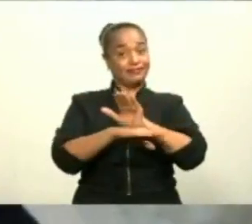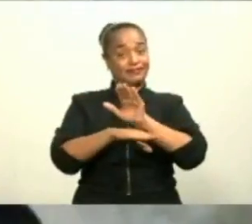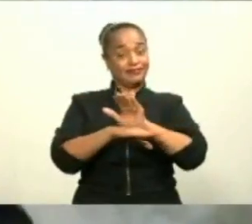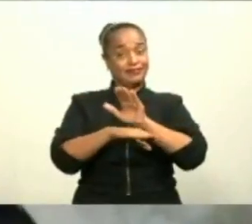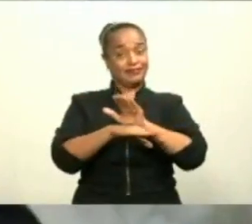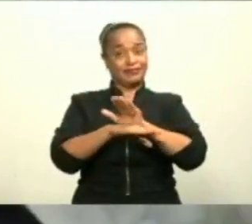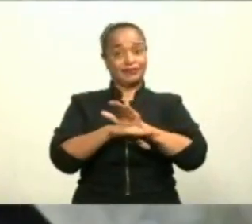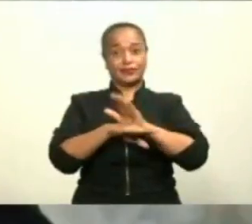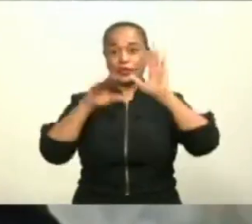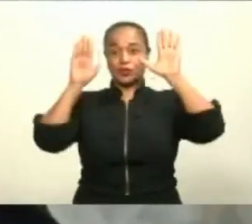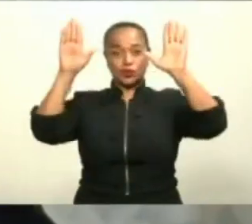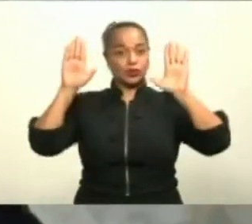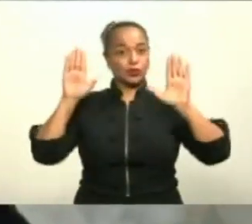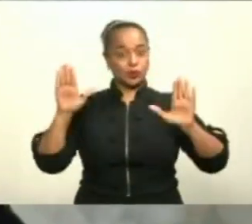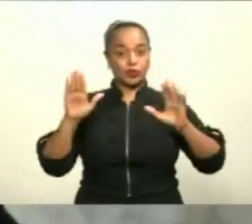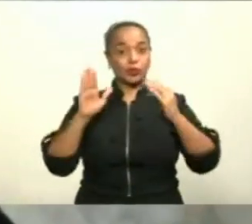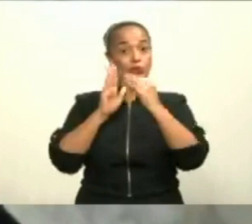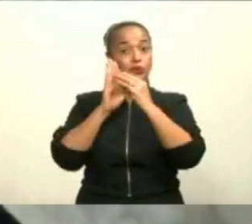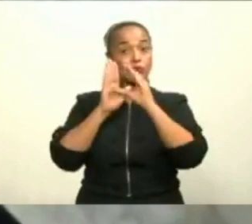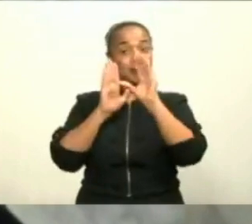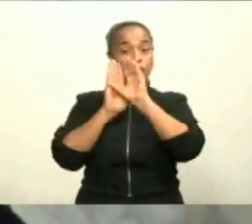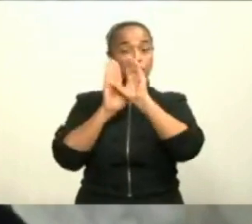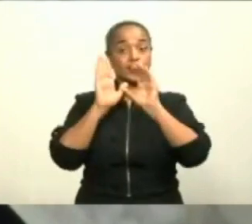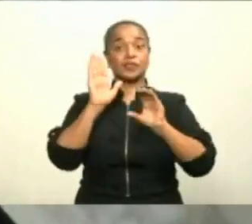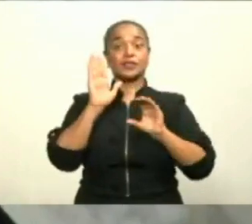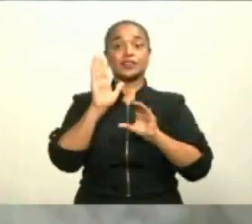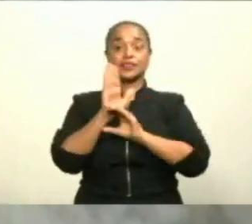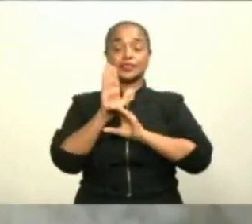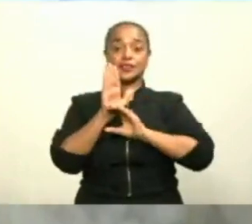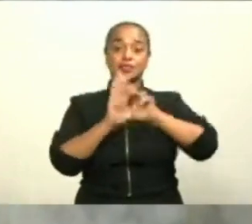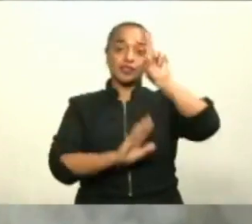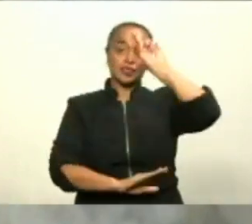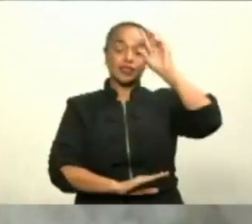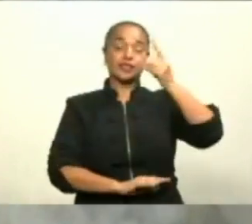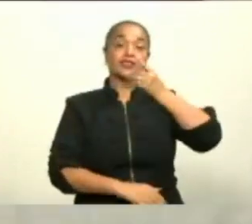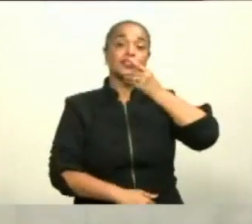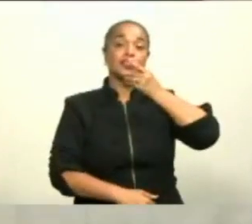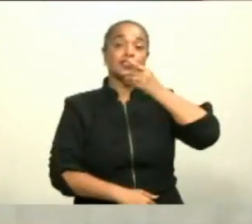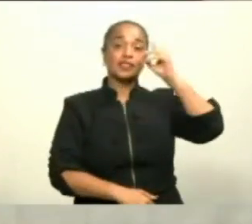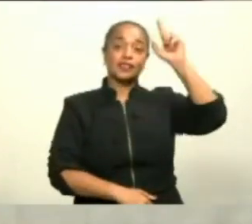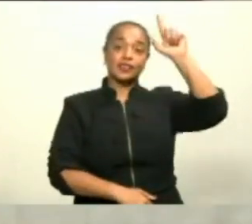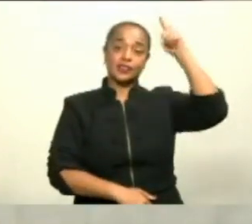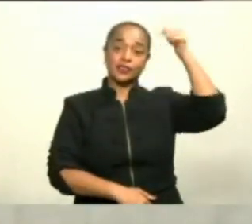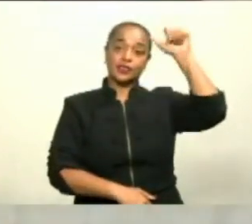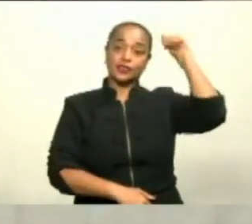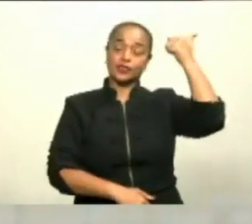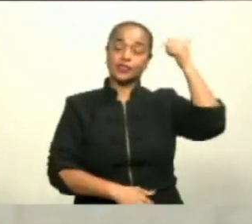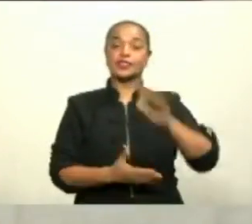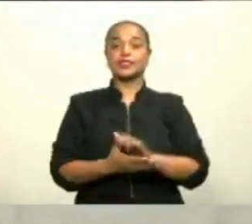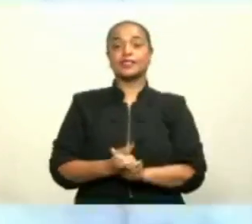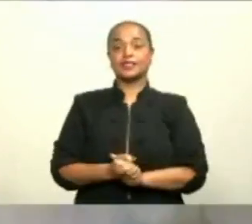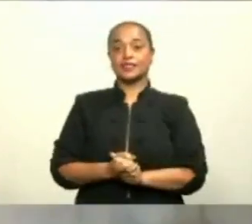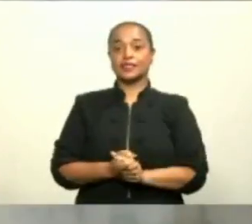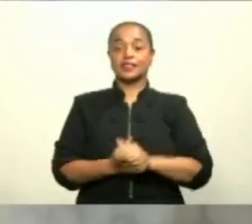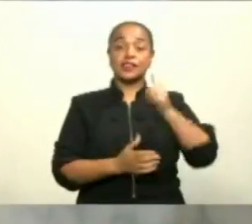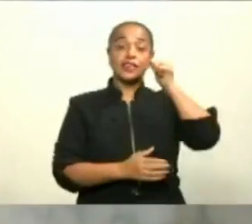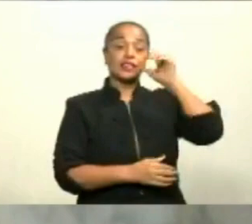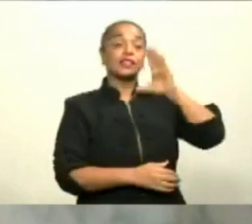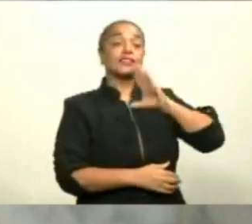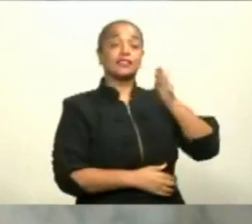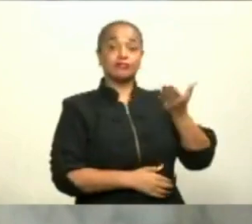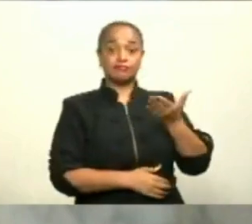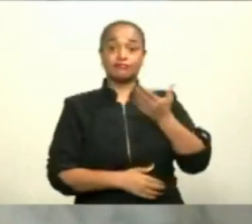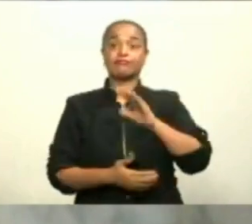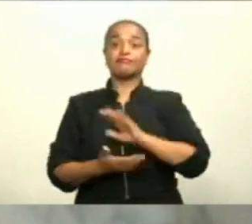Excelentísimo señor constitucional presidente de la República Dominicana, Luisa Binader. Excelentísima señora Raquel